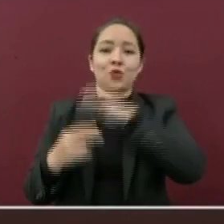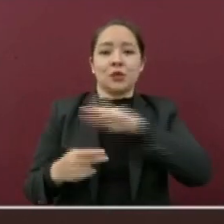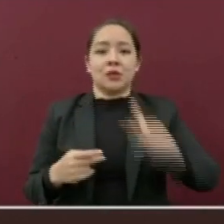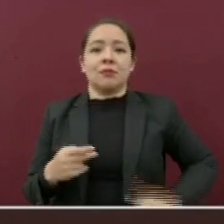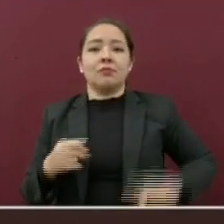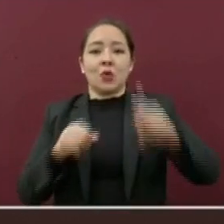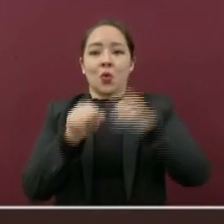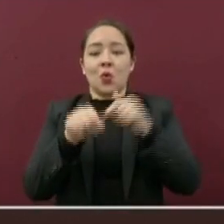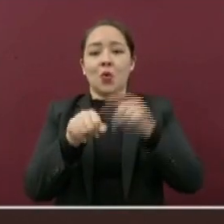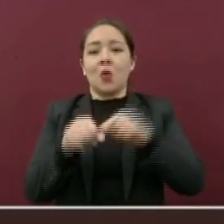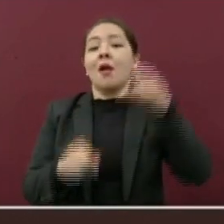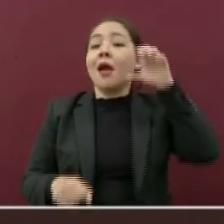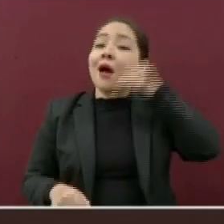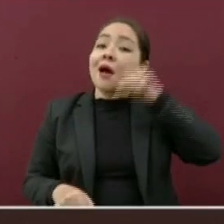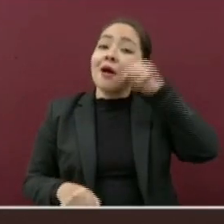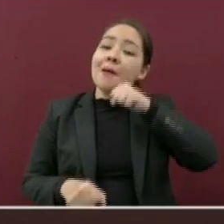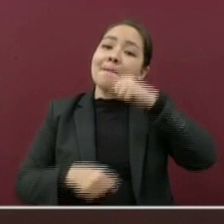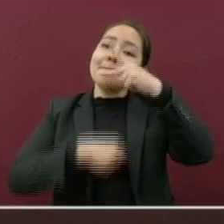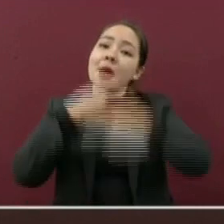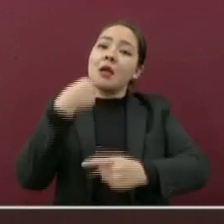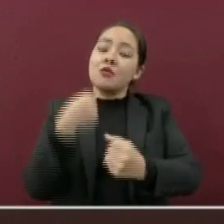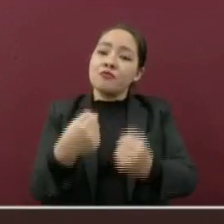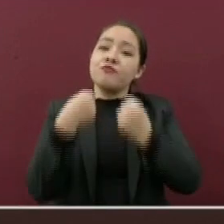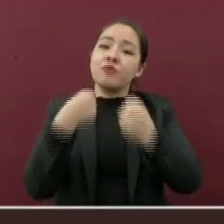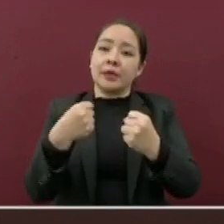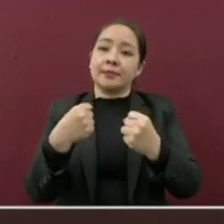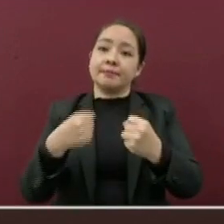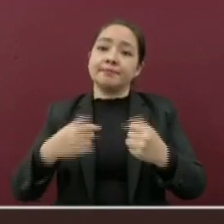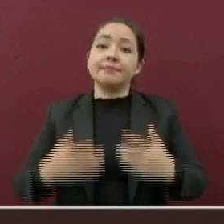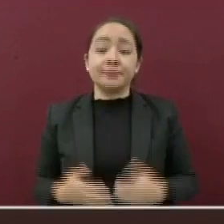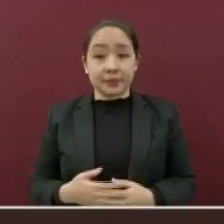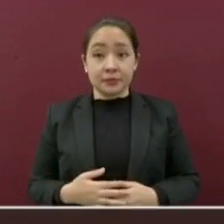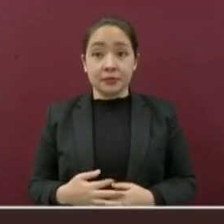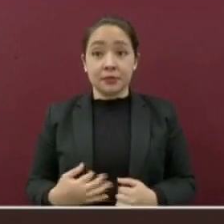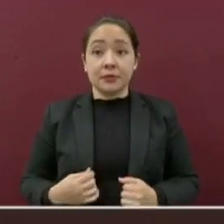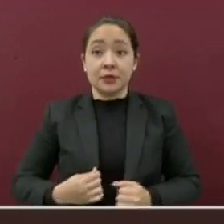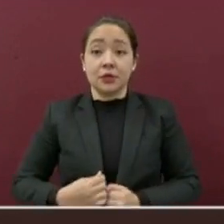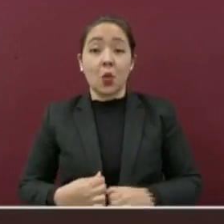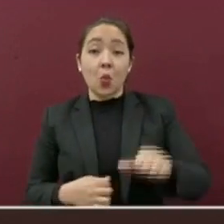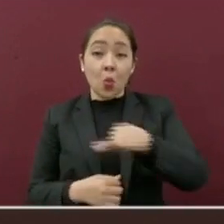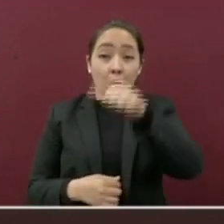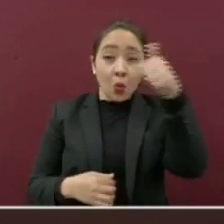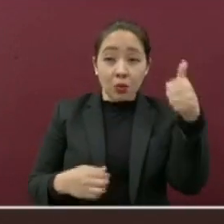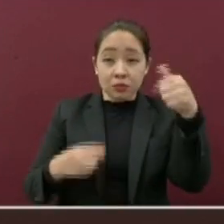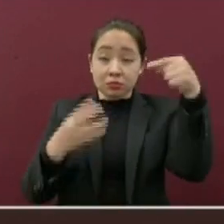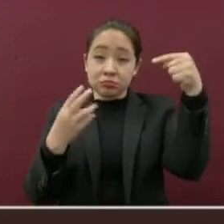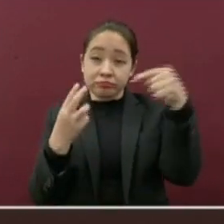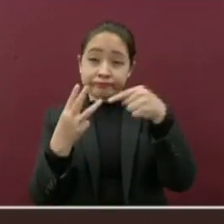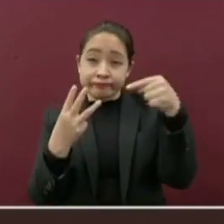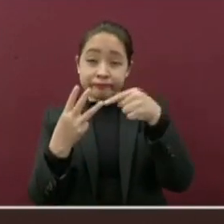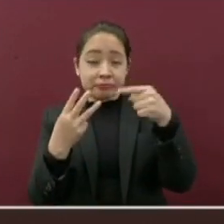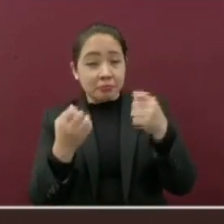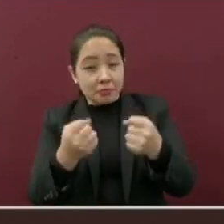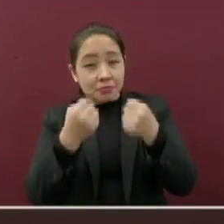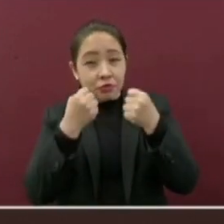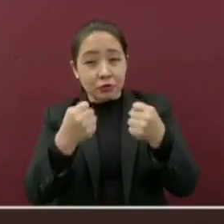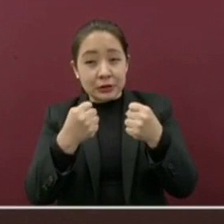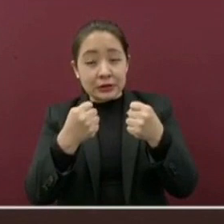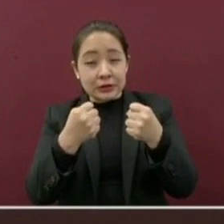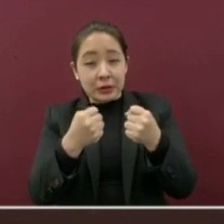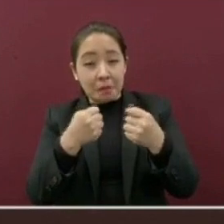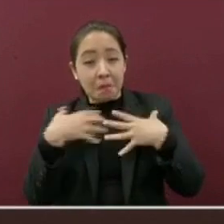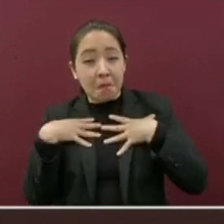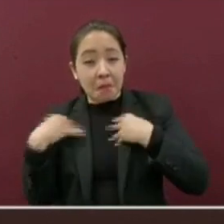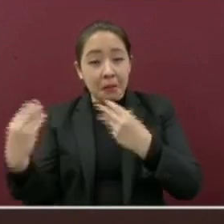naranja de riesgo alto. Y los que están con mayor actividad de contagios, escuchen bien,